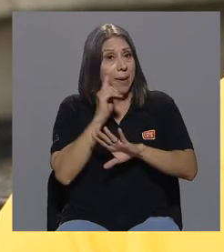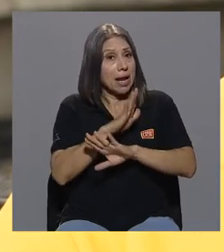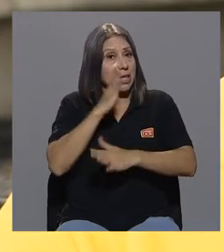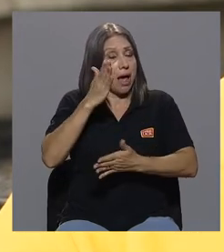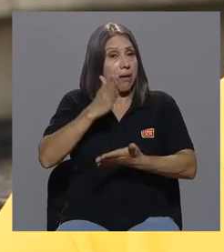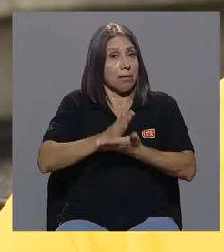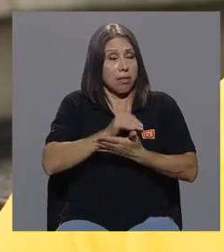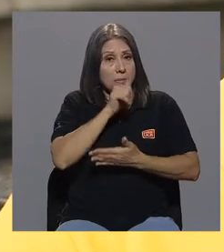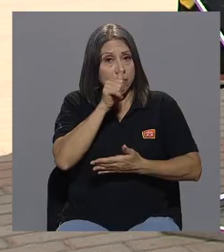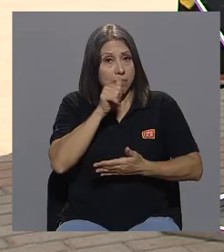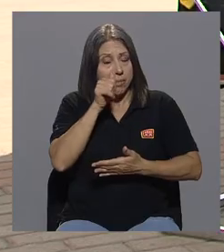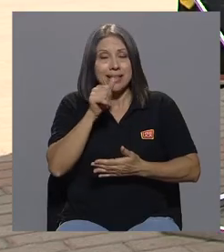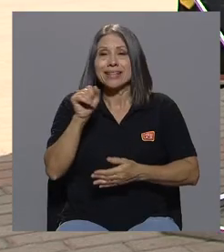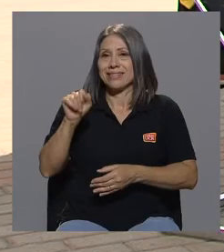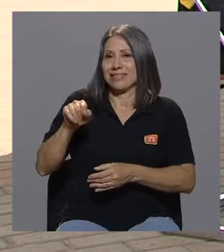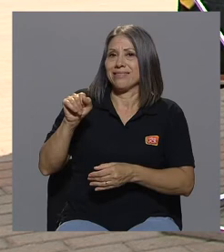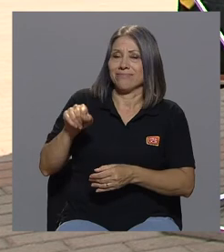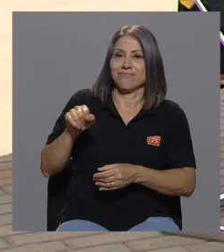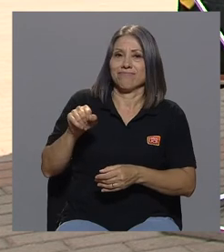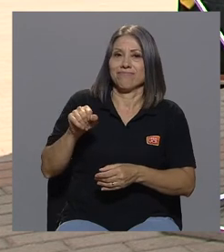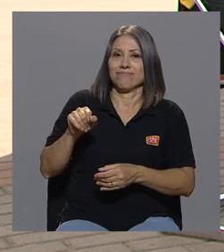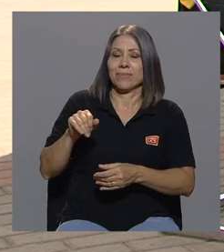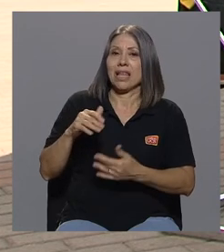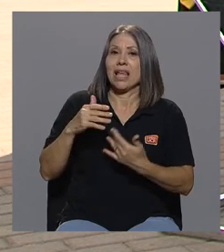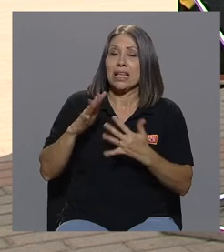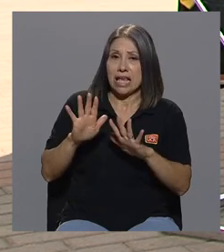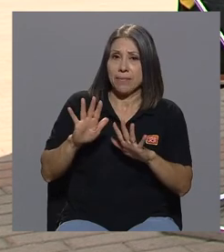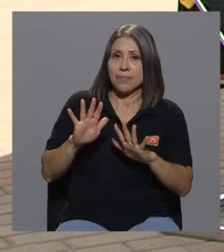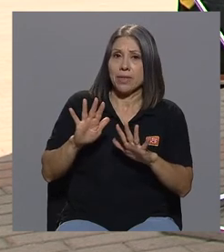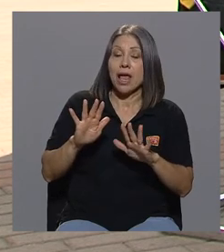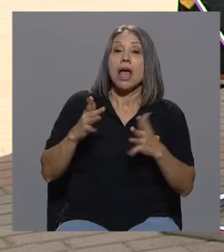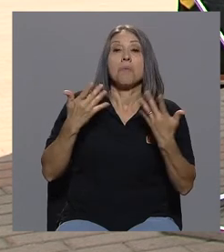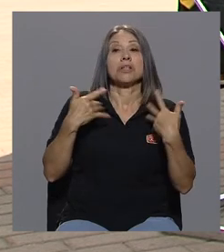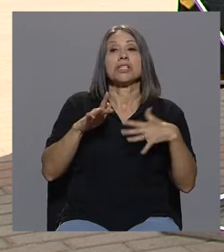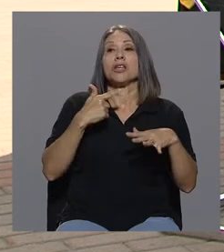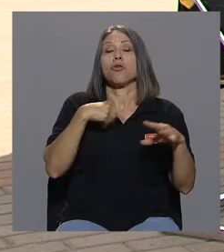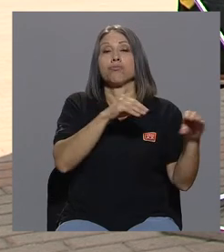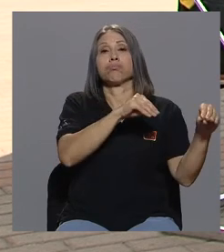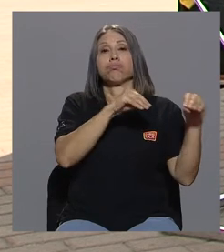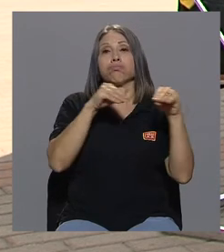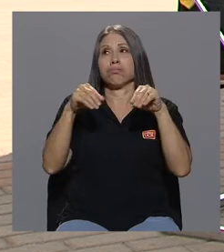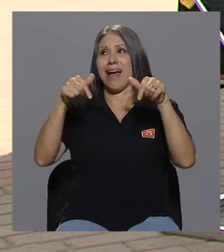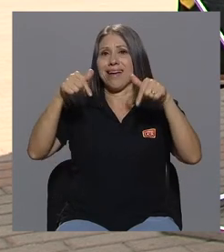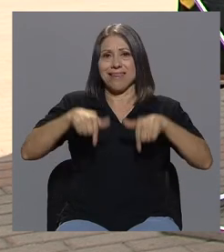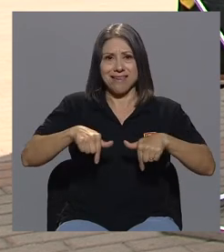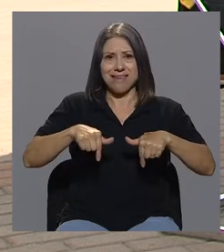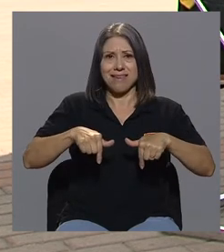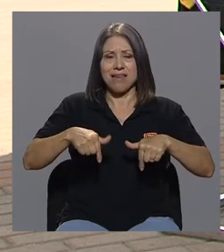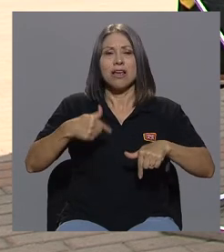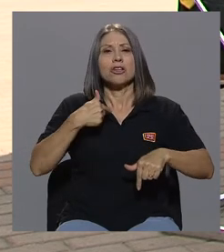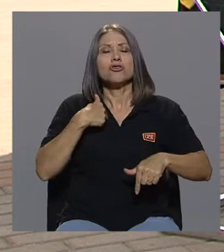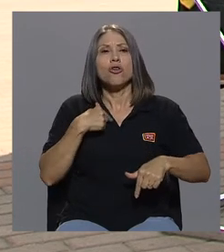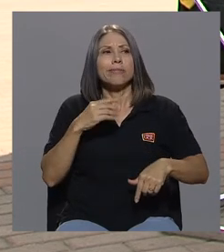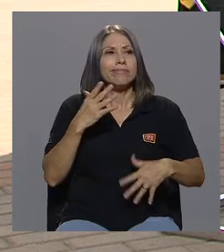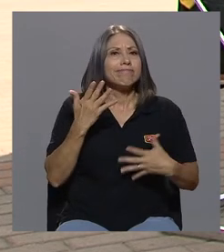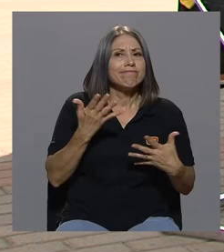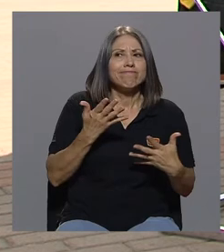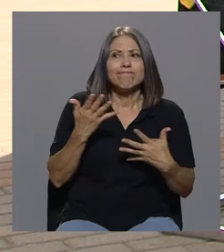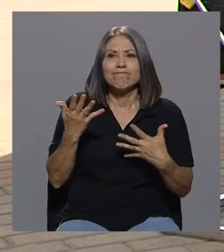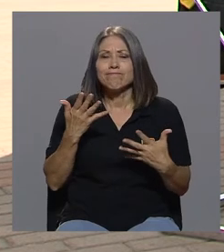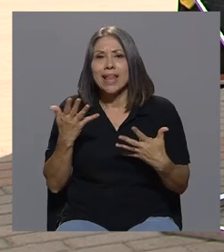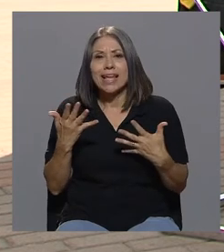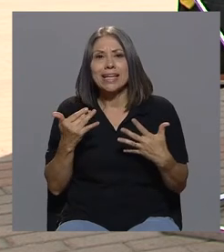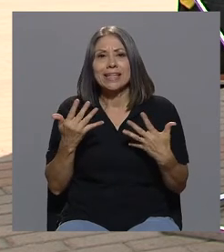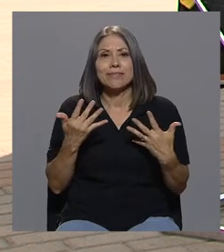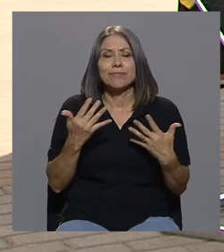esto y y estando aquí busco el acompañamiento todo mi mi